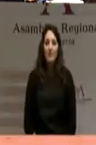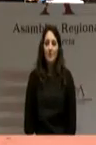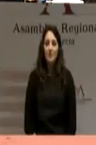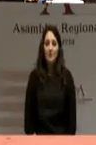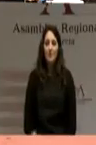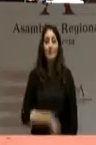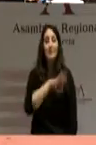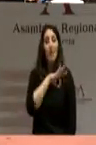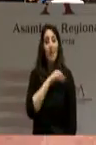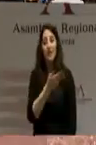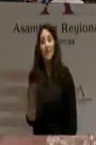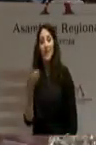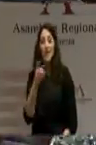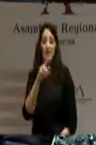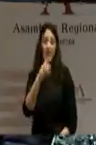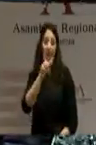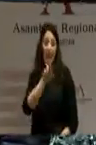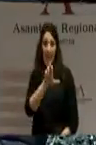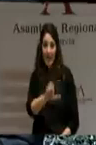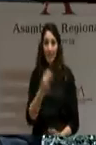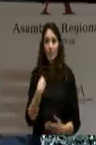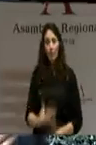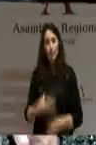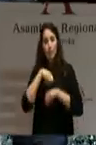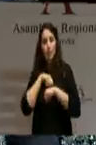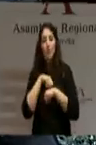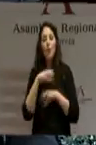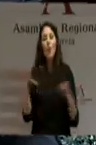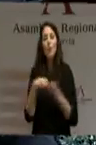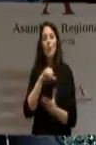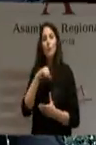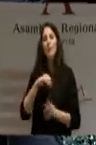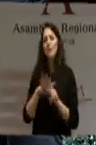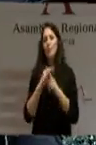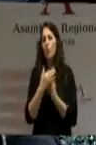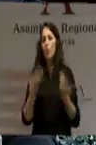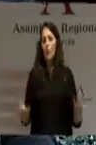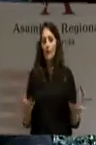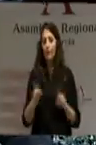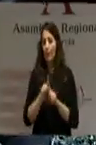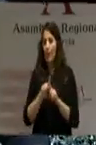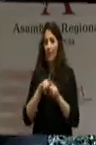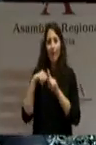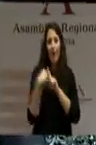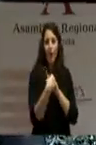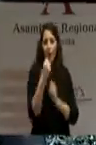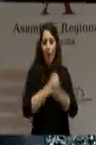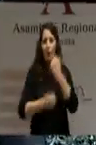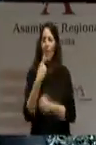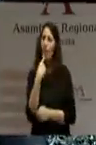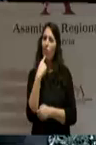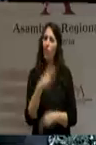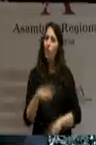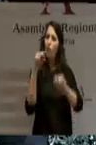Señorías, Alberto Garre va a asumir la presidencia de la Comunidad Autónoma en un momento en el que los indicadores económicos anuncian el fin de la crisis